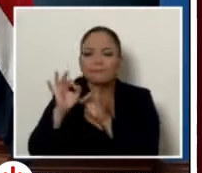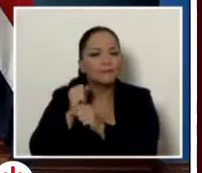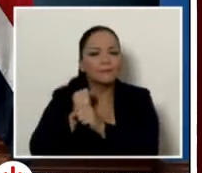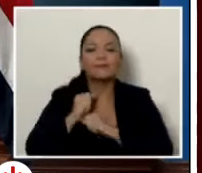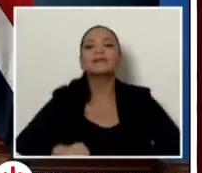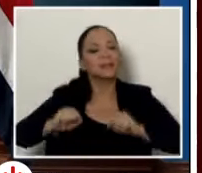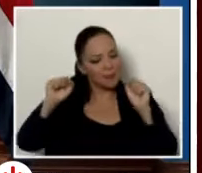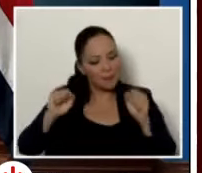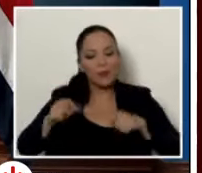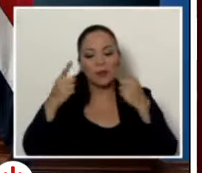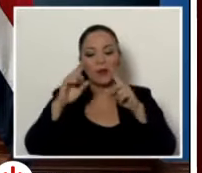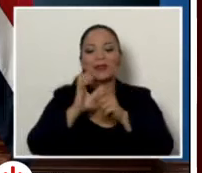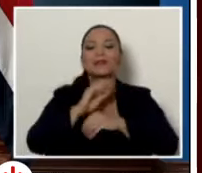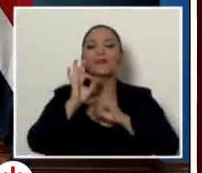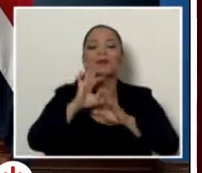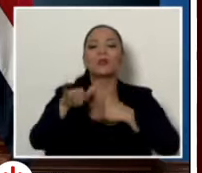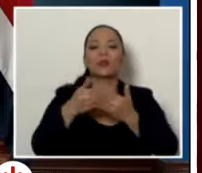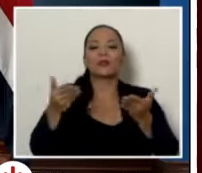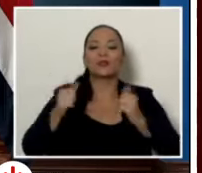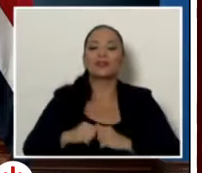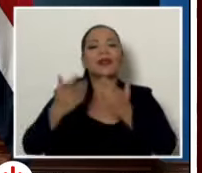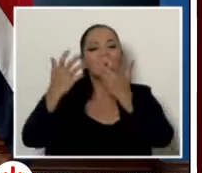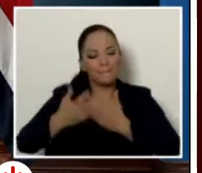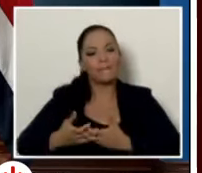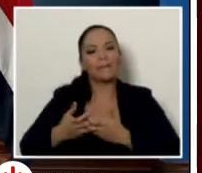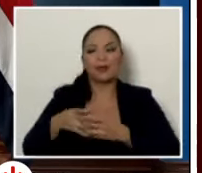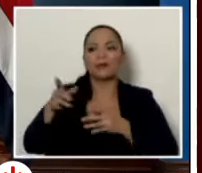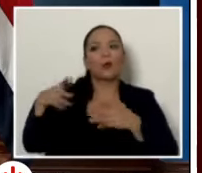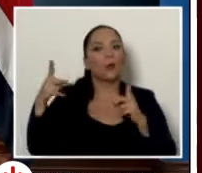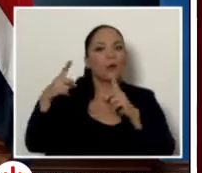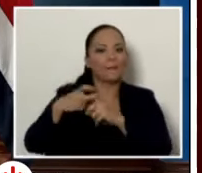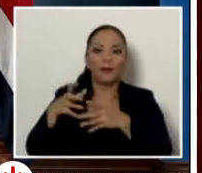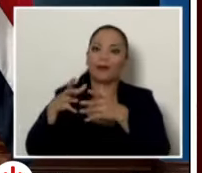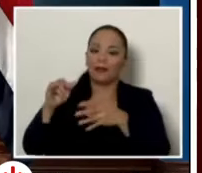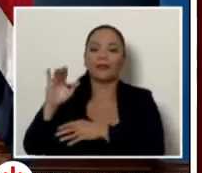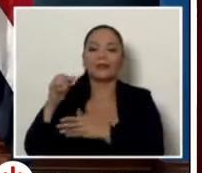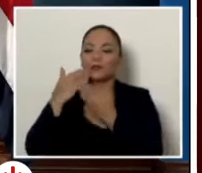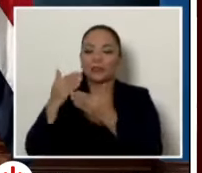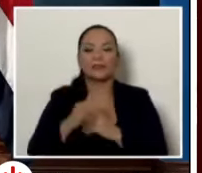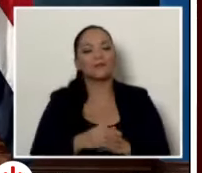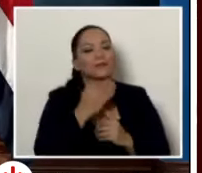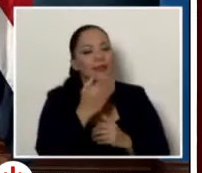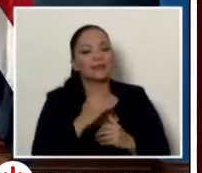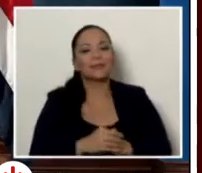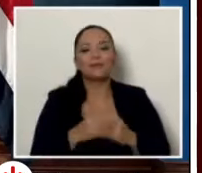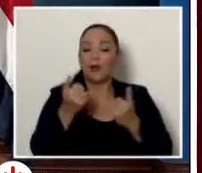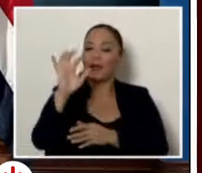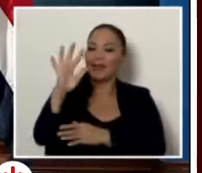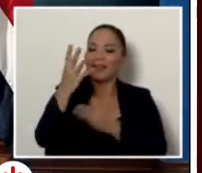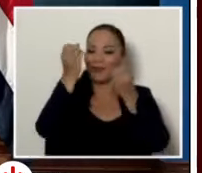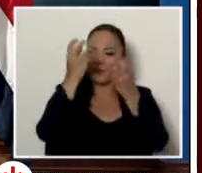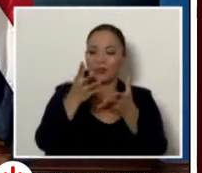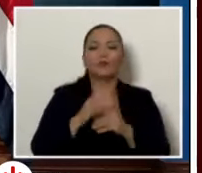se pueden hacer bien las cosas a una empresa tan compleja y tan grande en el ICE. Muy amable. Los felicito. Gracias, don Marco. El quinto anuncio trata